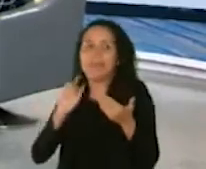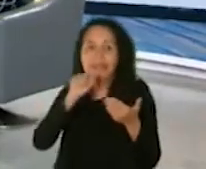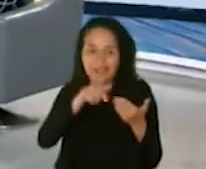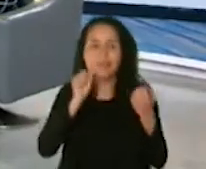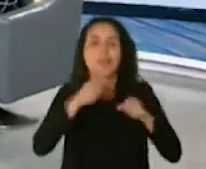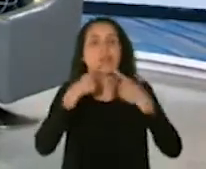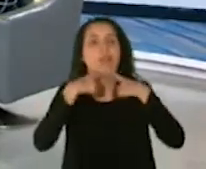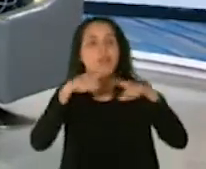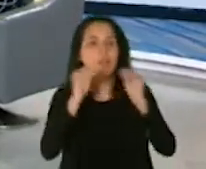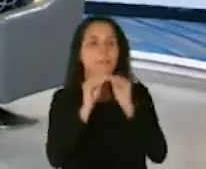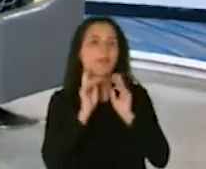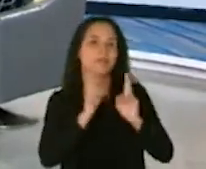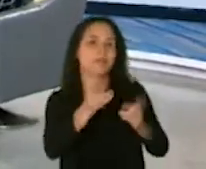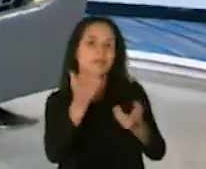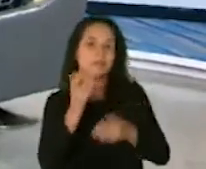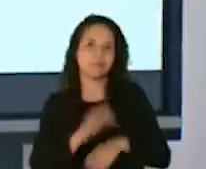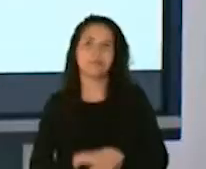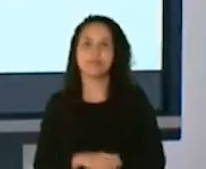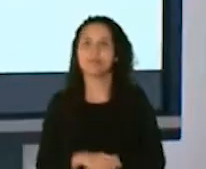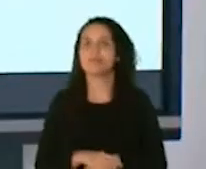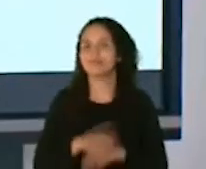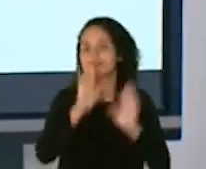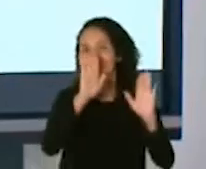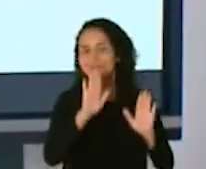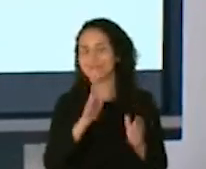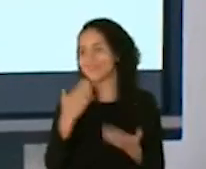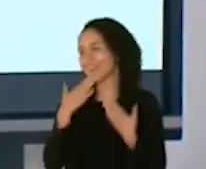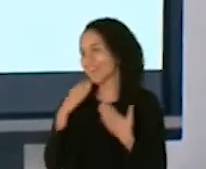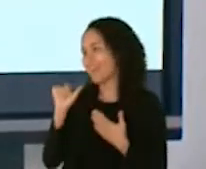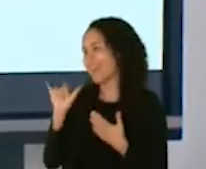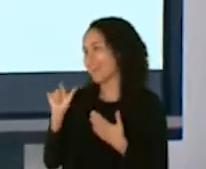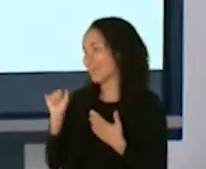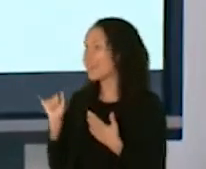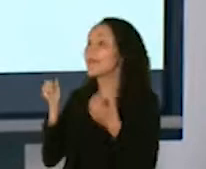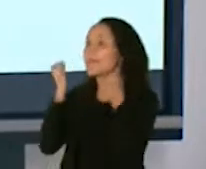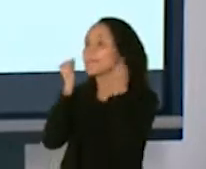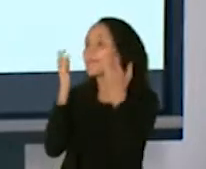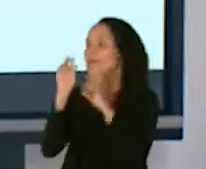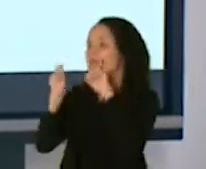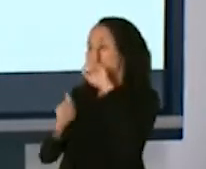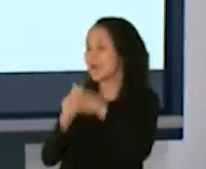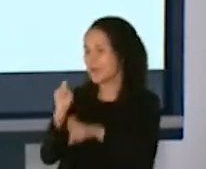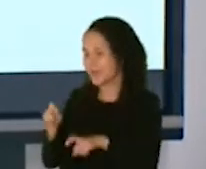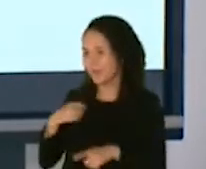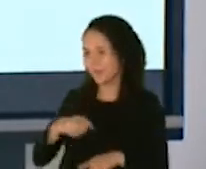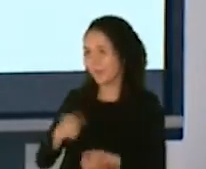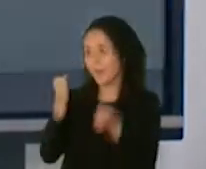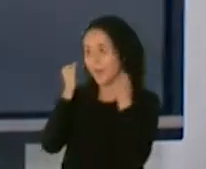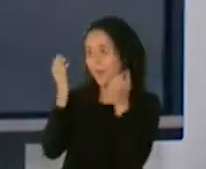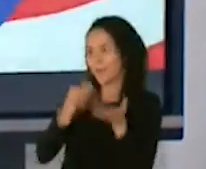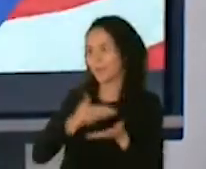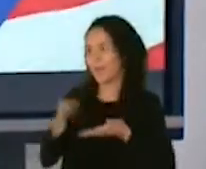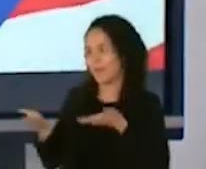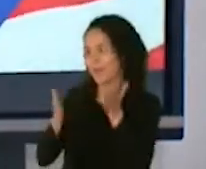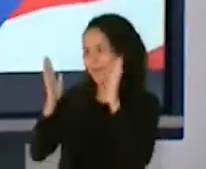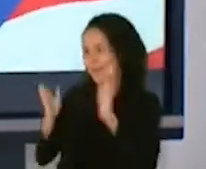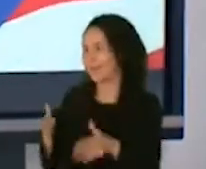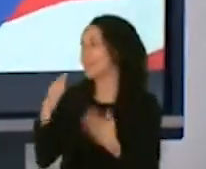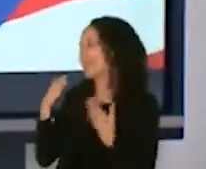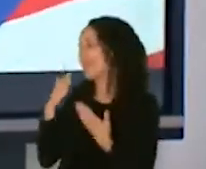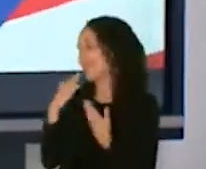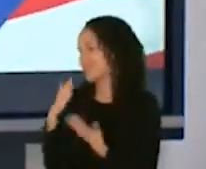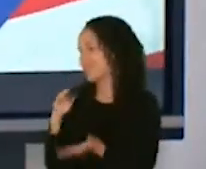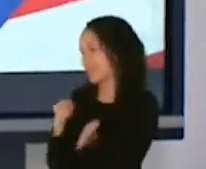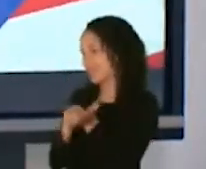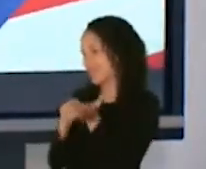Excelente. Naira. Muchísimas gracias, Lili. Hay muchas preguntas, pero tenemos muchos invitados también. Muchísimas gracias a la